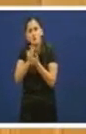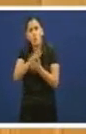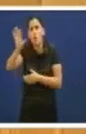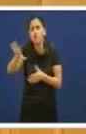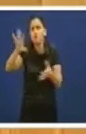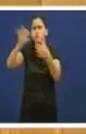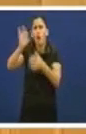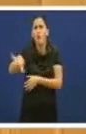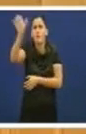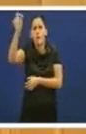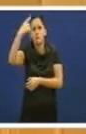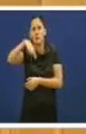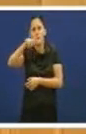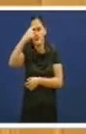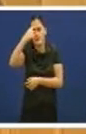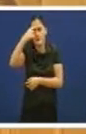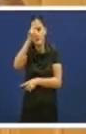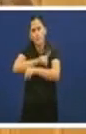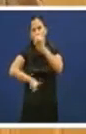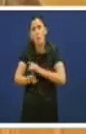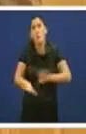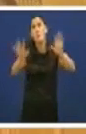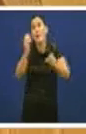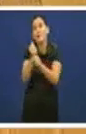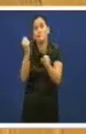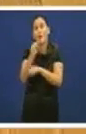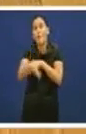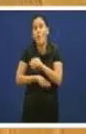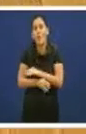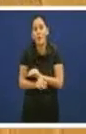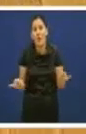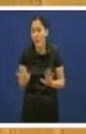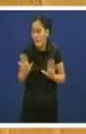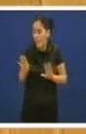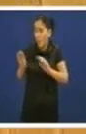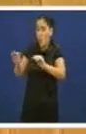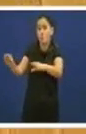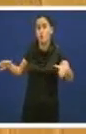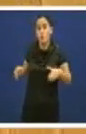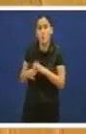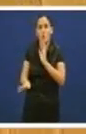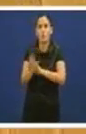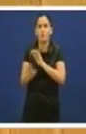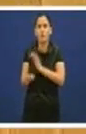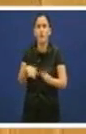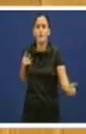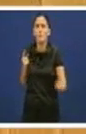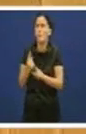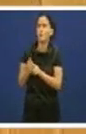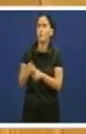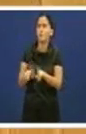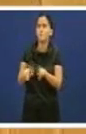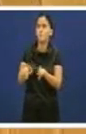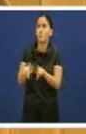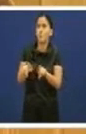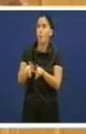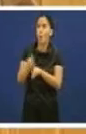pero non actúa. Pero non actúa. E vostedes siguen estando na oposición. Non son capaces